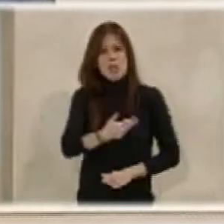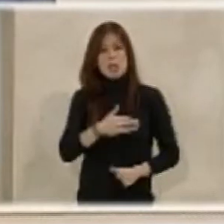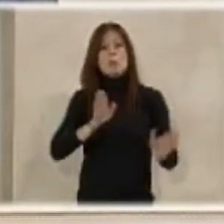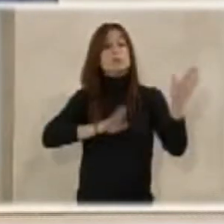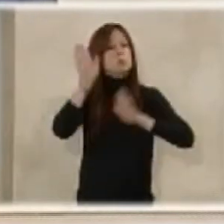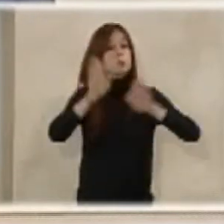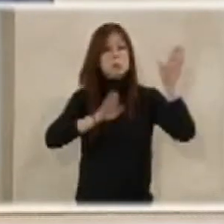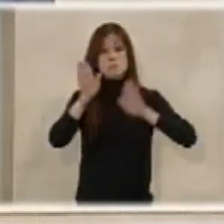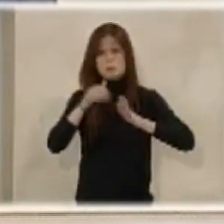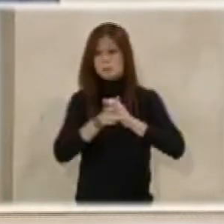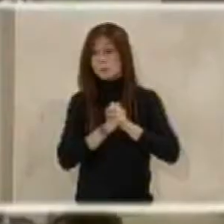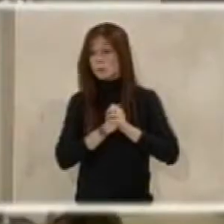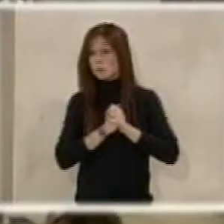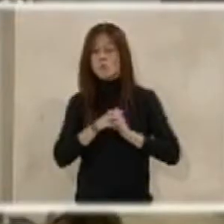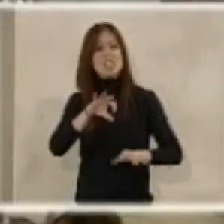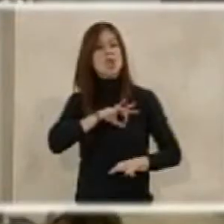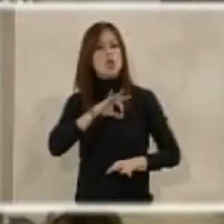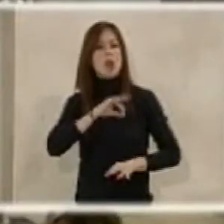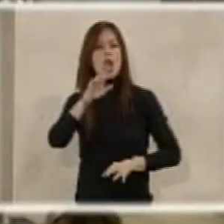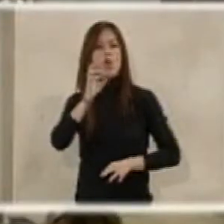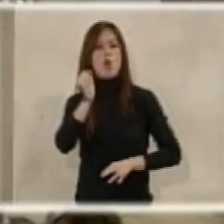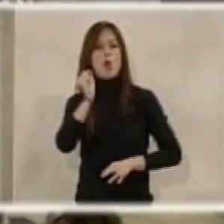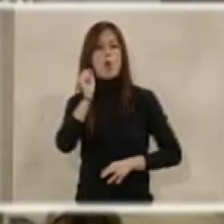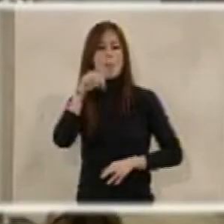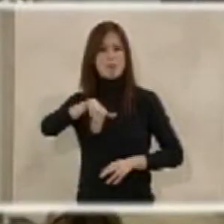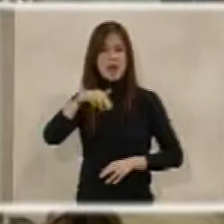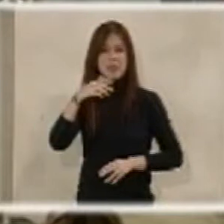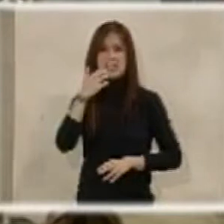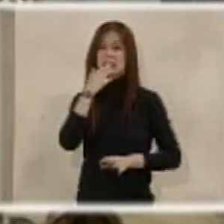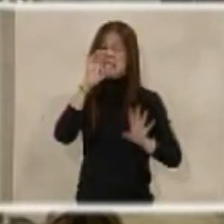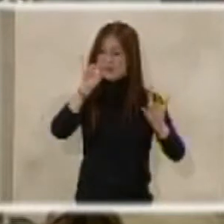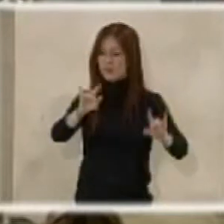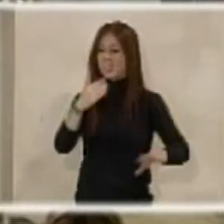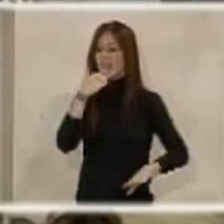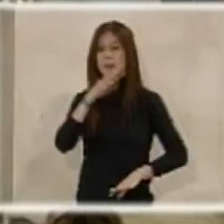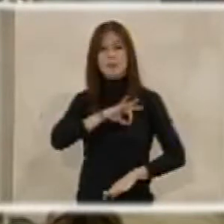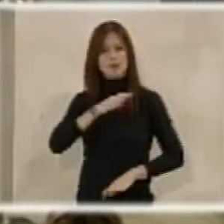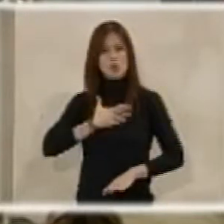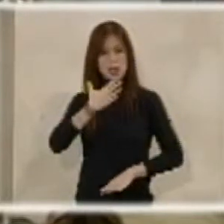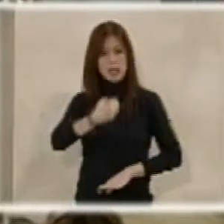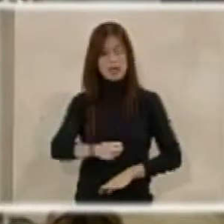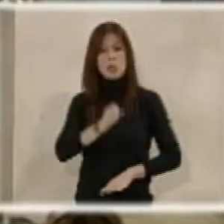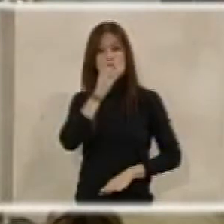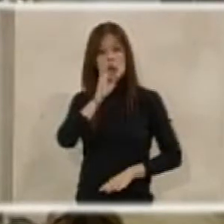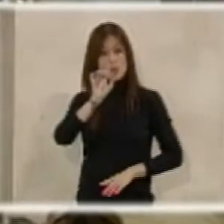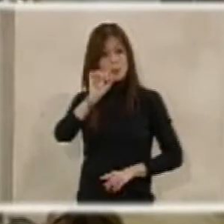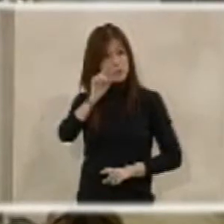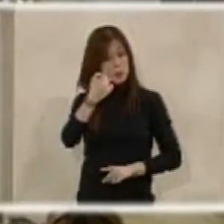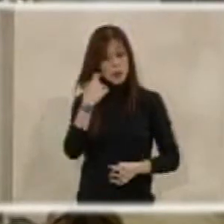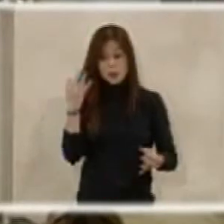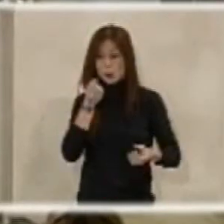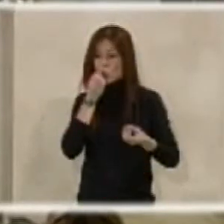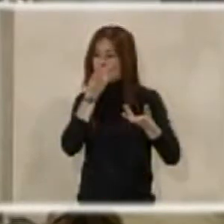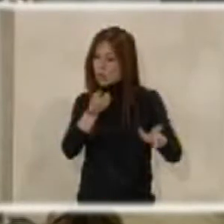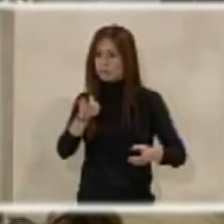Una intervención más. Señora Román. Sí, gracias, señor alcalde. Bueno, en primer lugar decir que